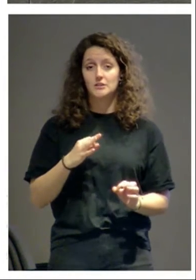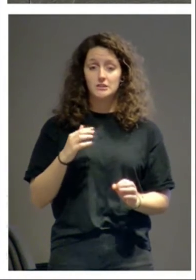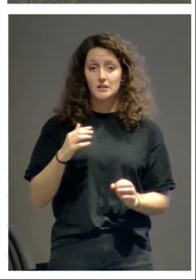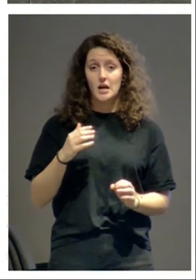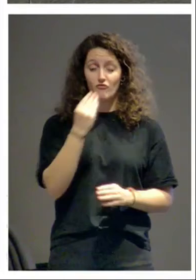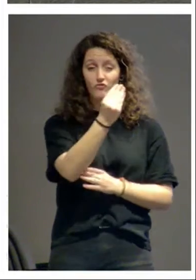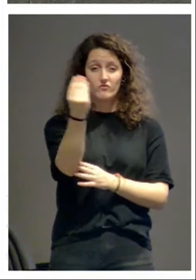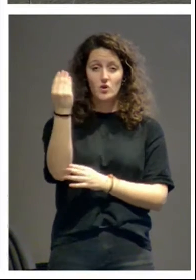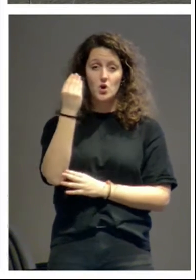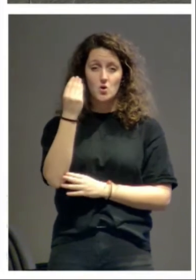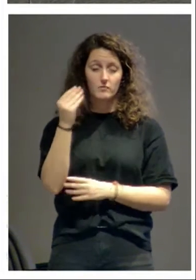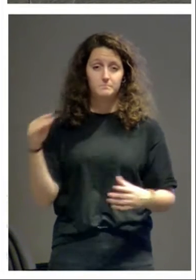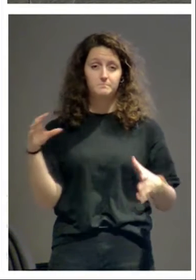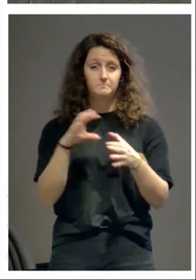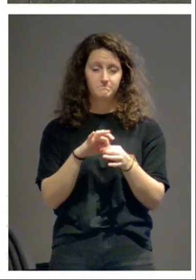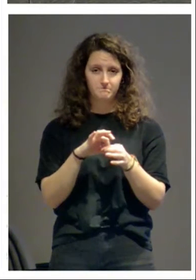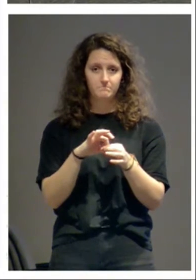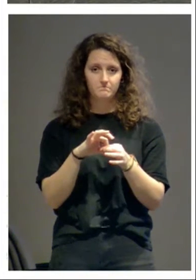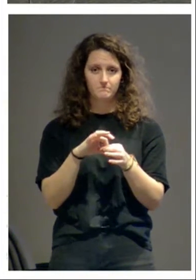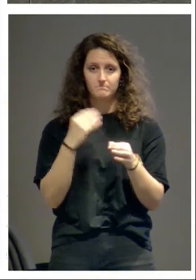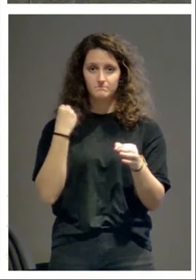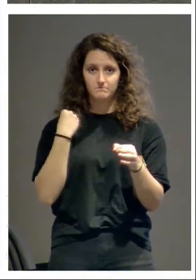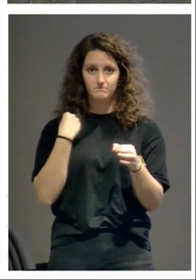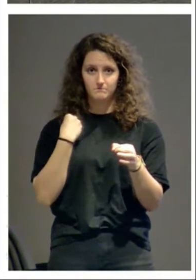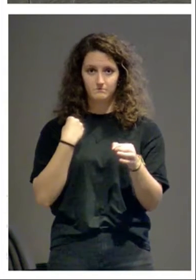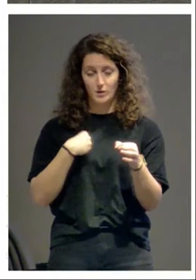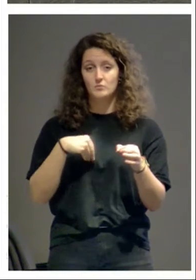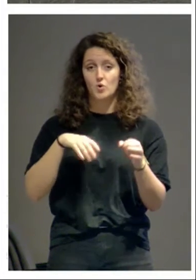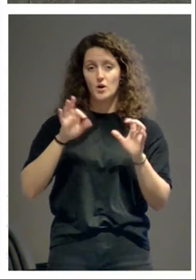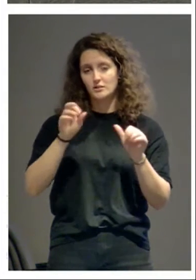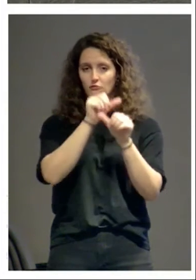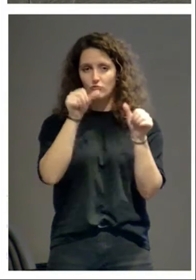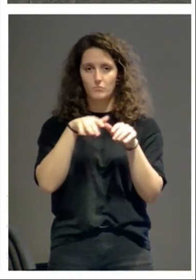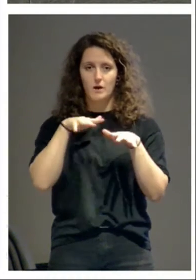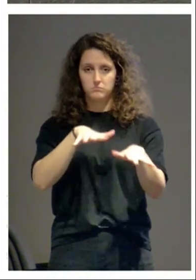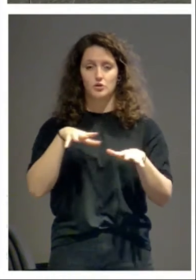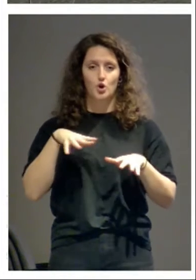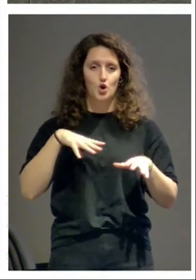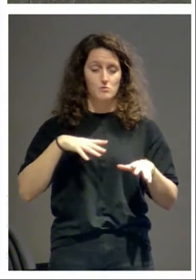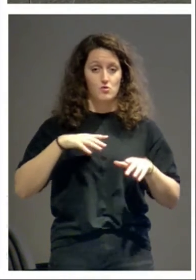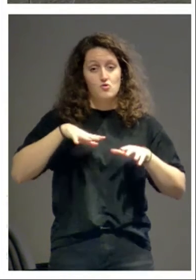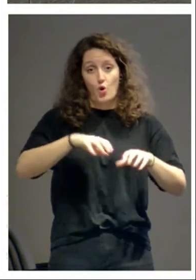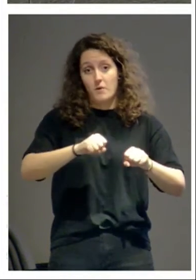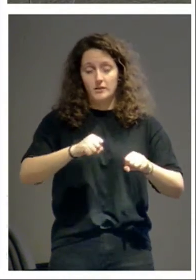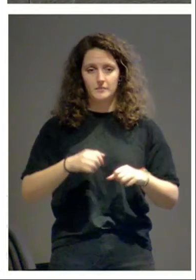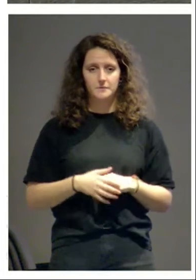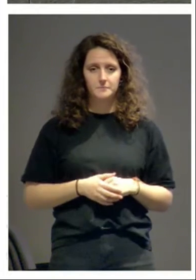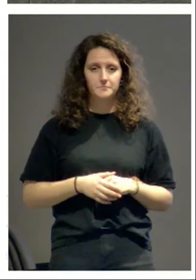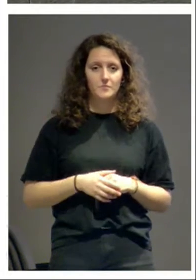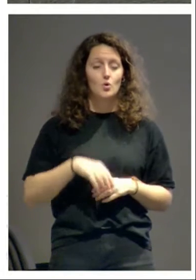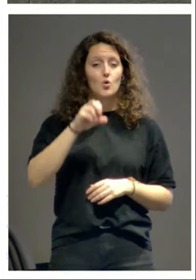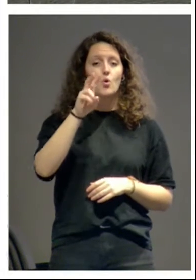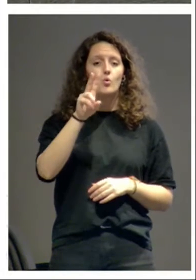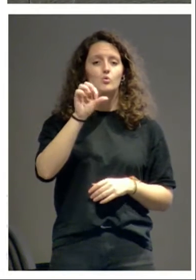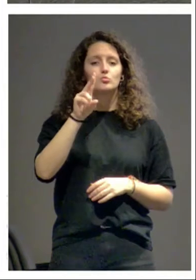relacionado con el ordo de salida al combate. Usún, lo veíamos el otro día, fue visitado por